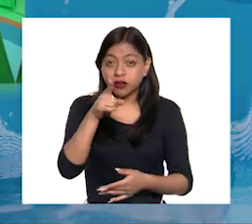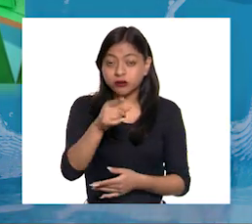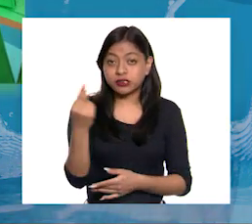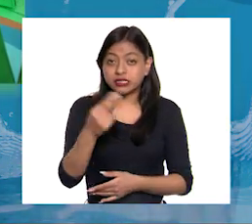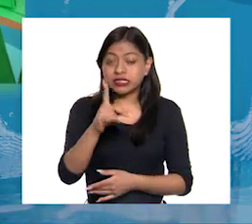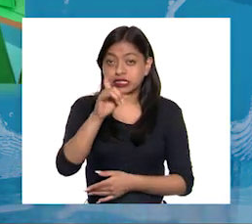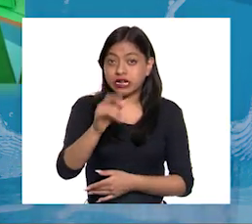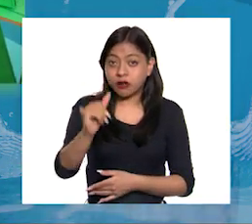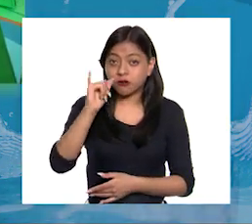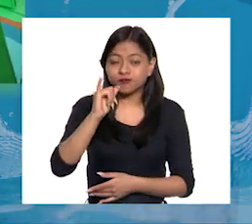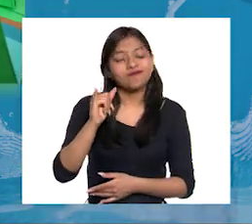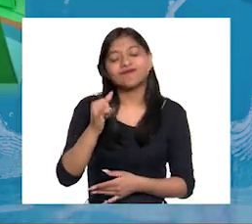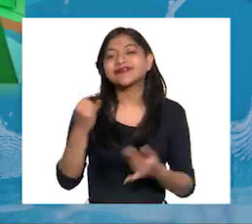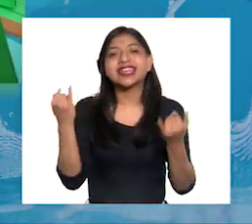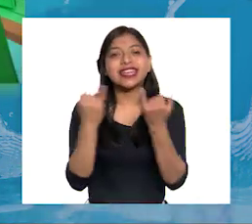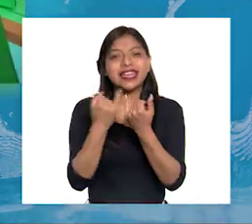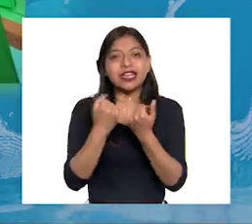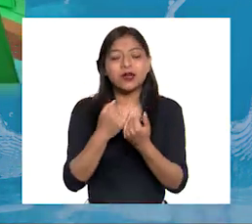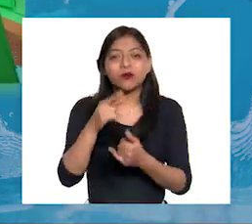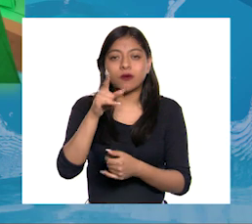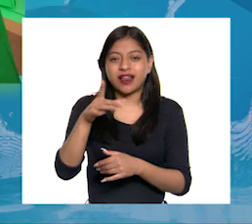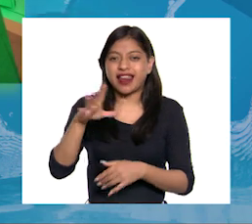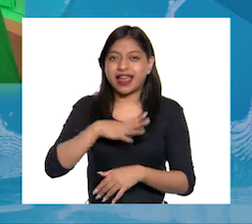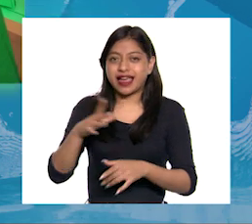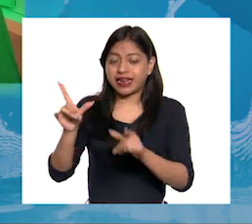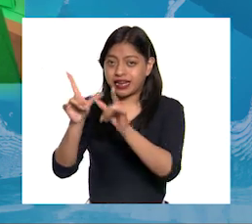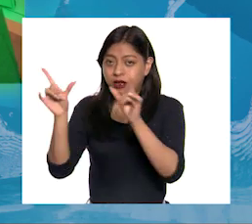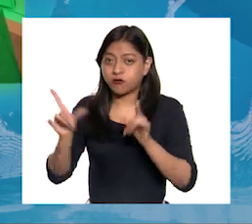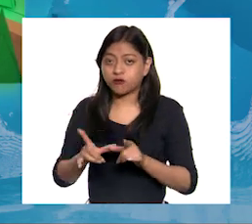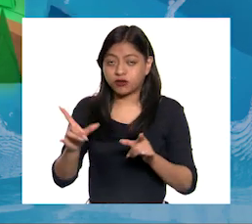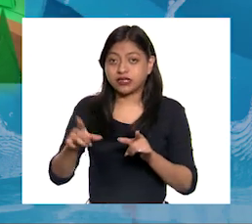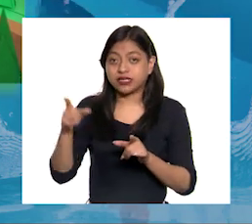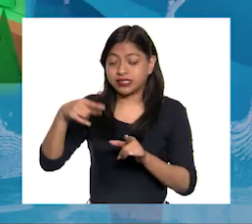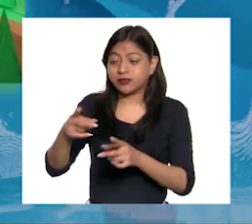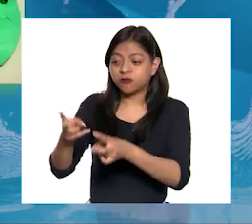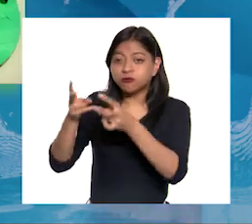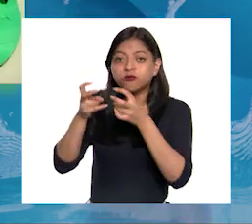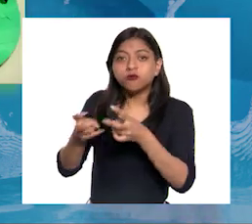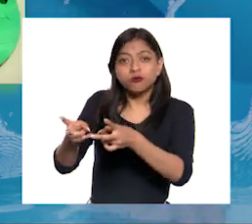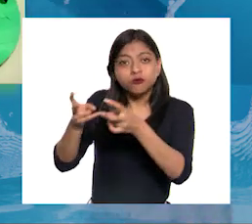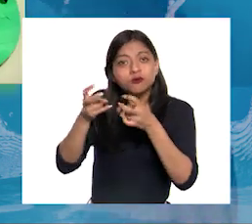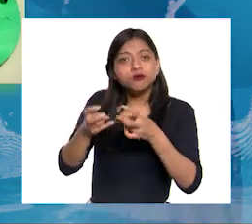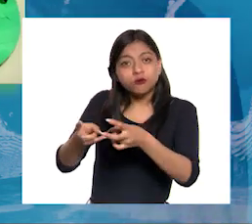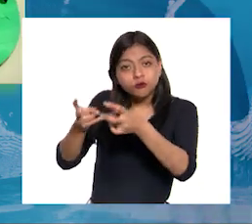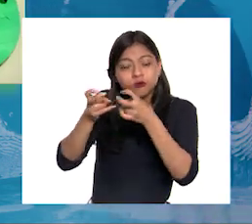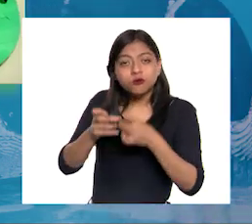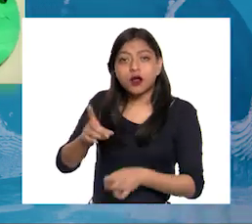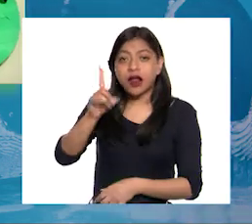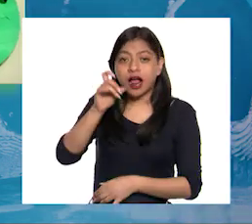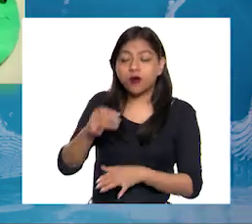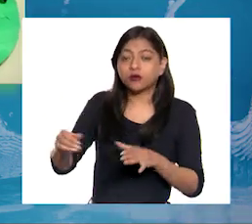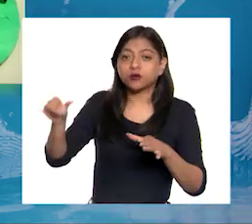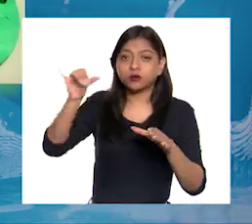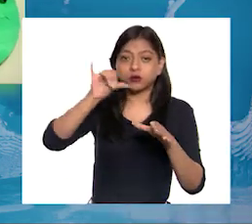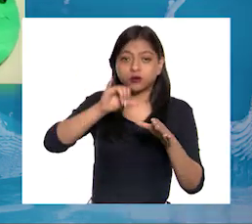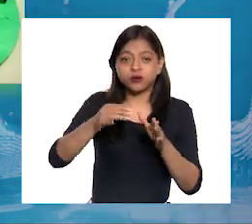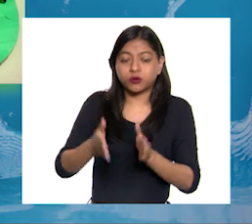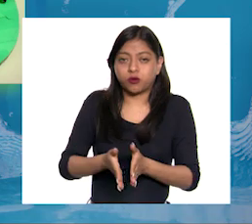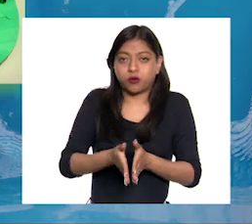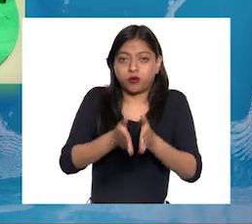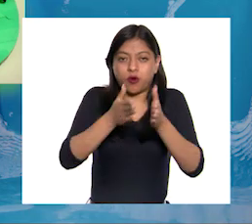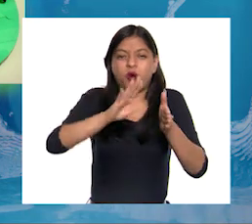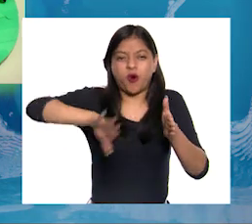necesitan el agua Al construir represas en ríos y lagos, los ecosistemas son afectados Bloqueando el paso de especies